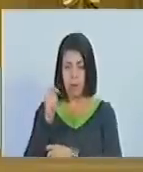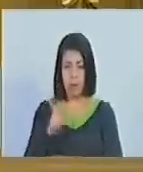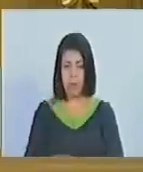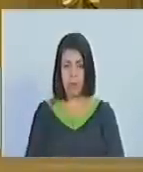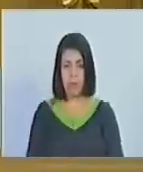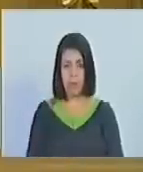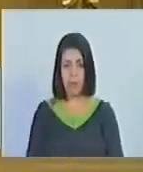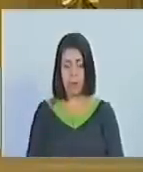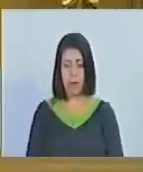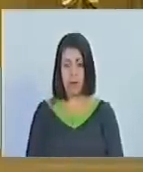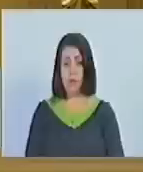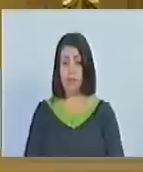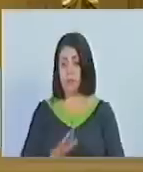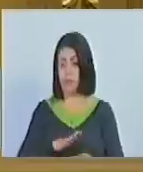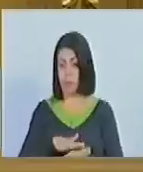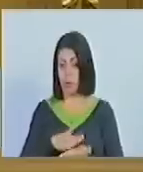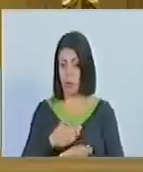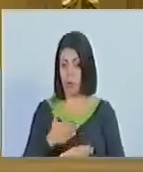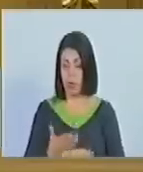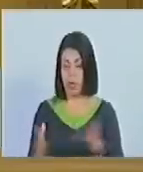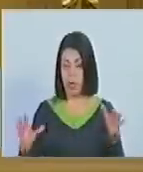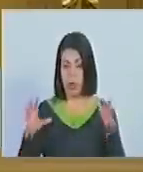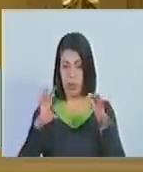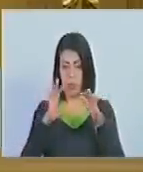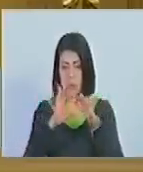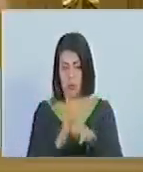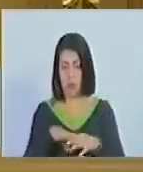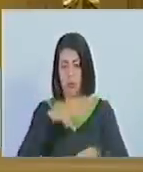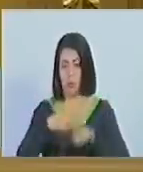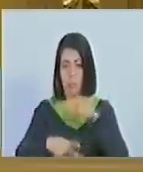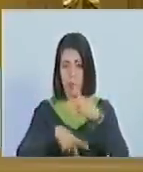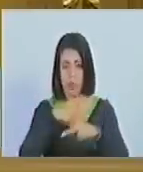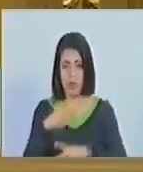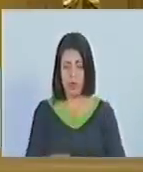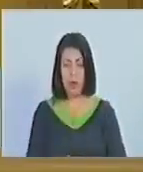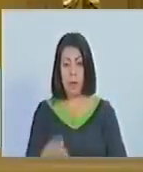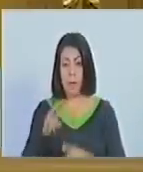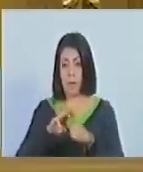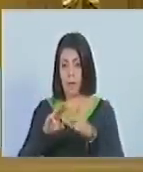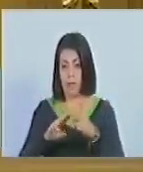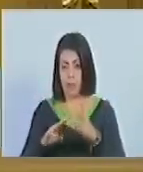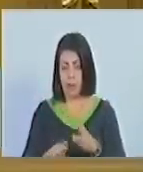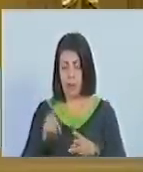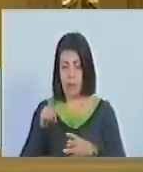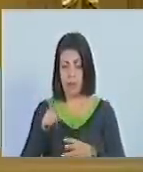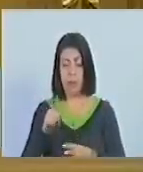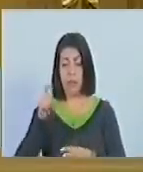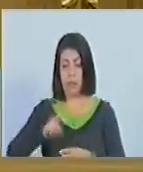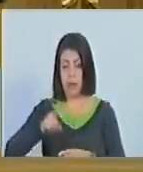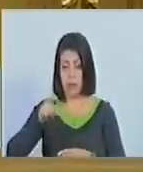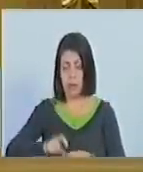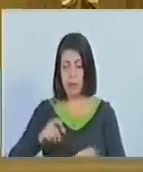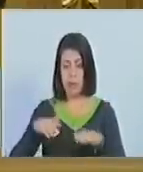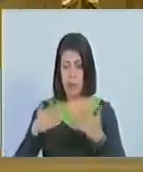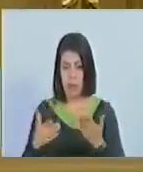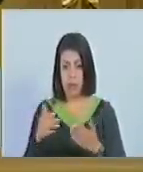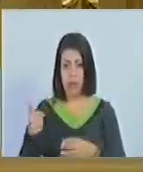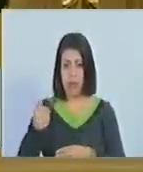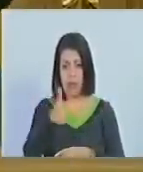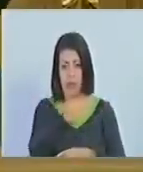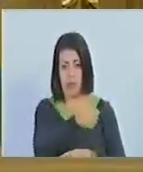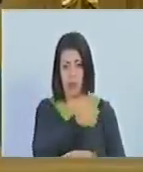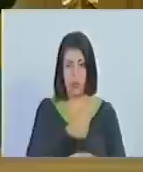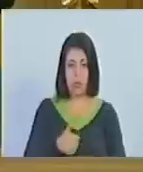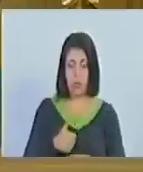por estar directamente vinculados a los procesos de insumos necesarios para cada